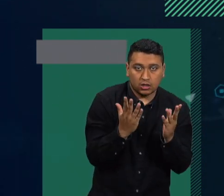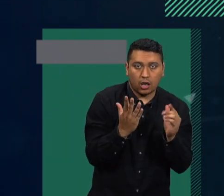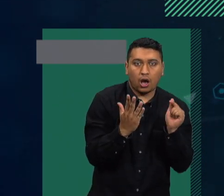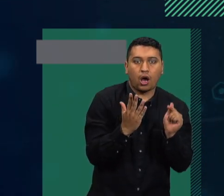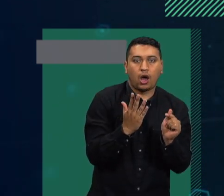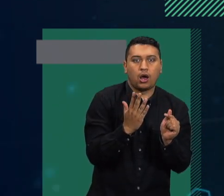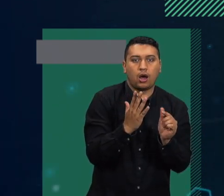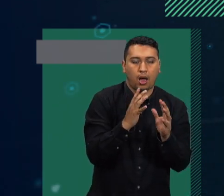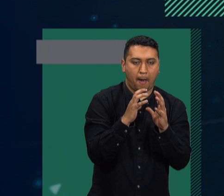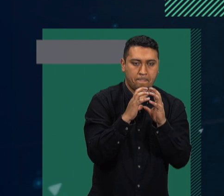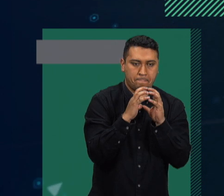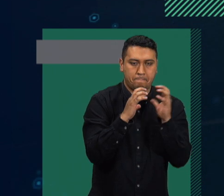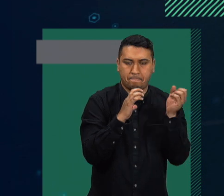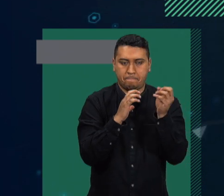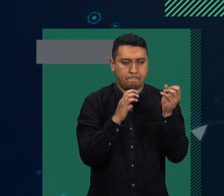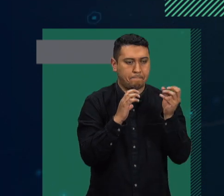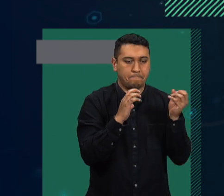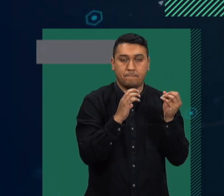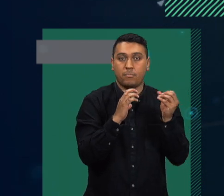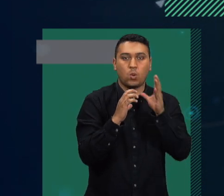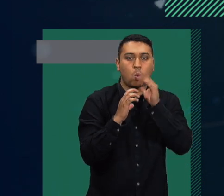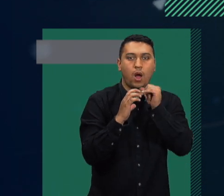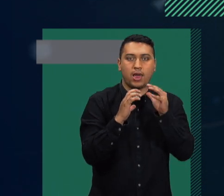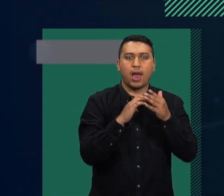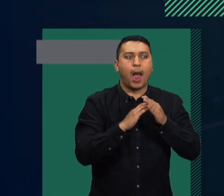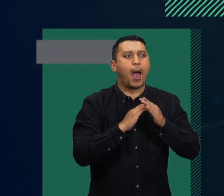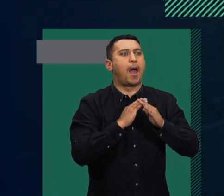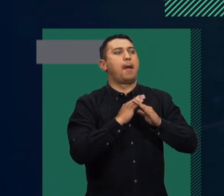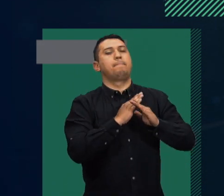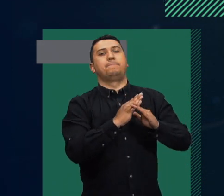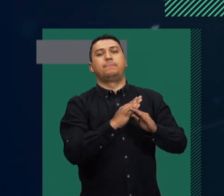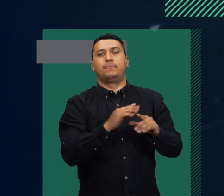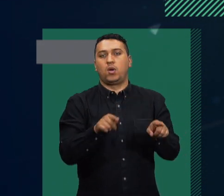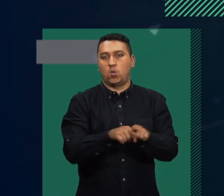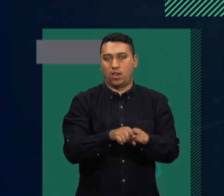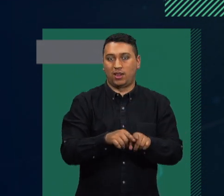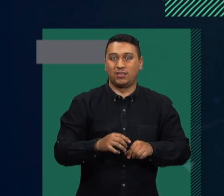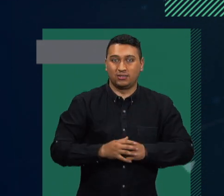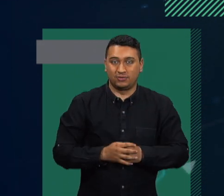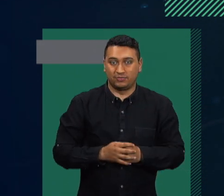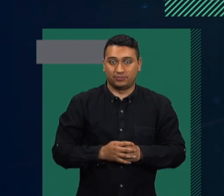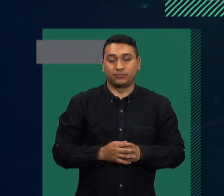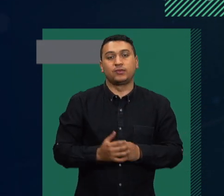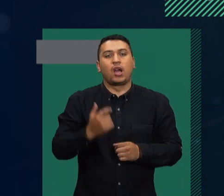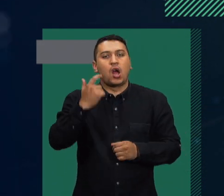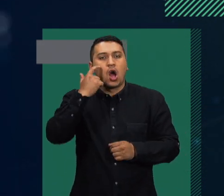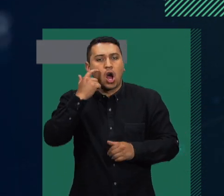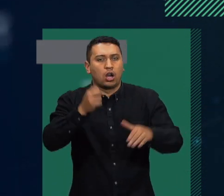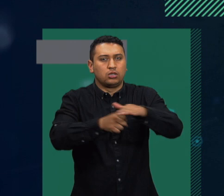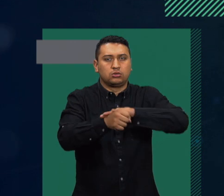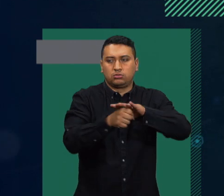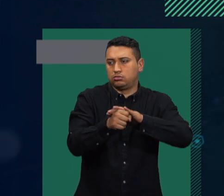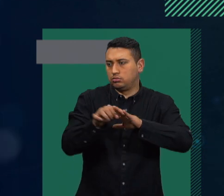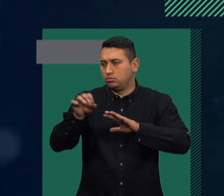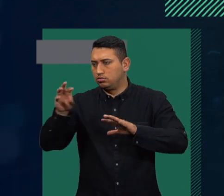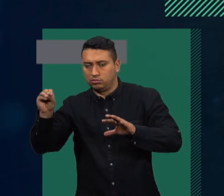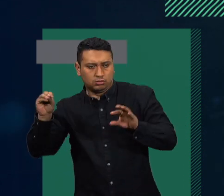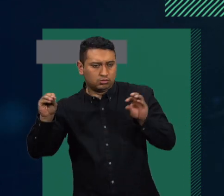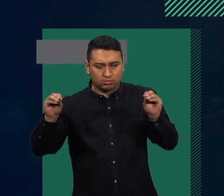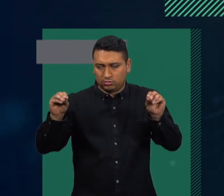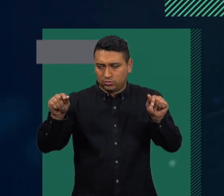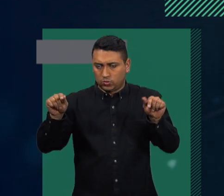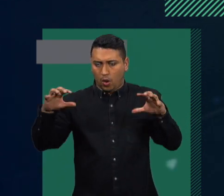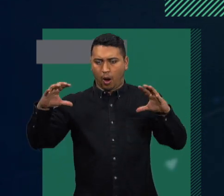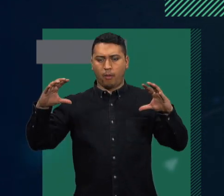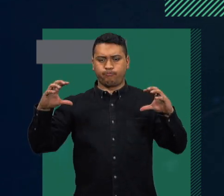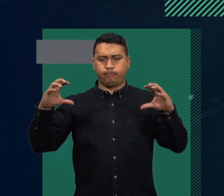polaco, por supuesto. Entonces, ¿cuál es el asunto? El asunto es que, repito, el cerebro no está construido al nacimiento. El